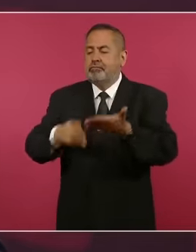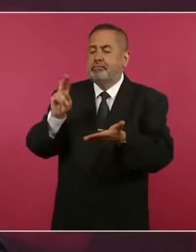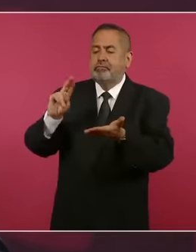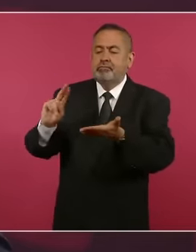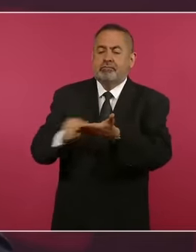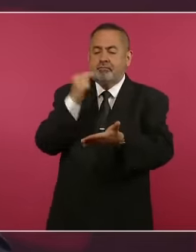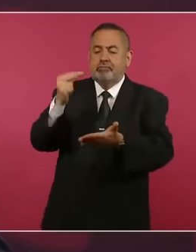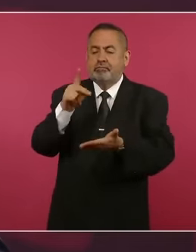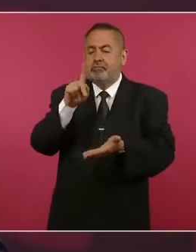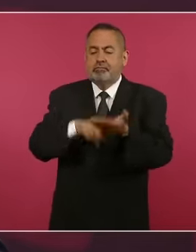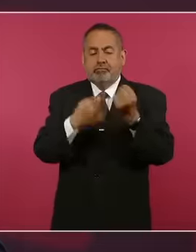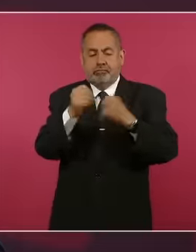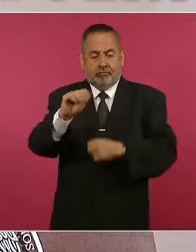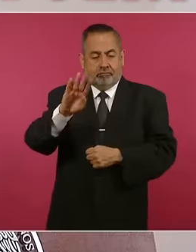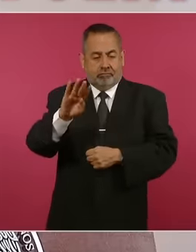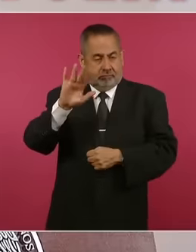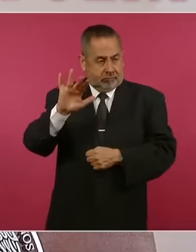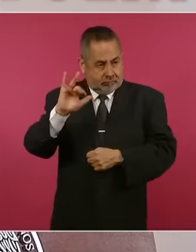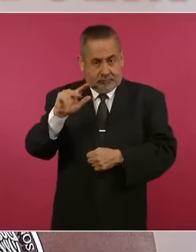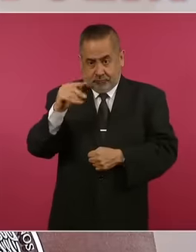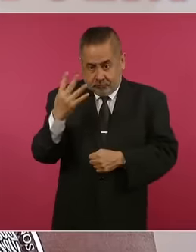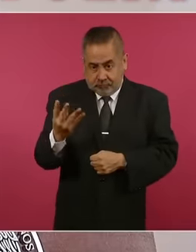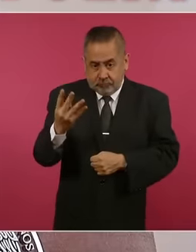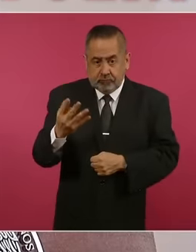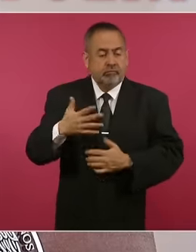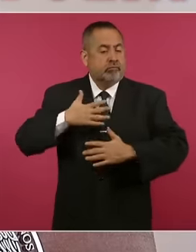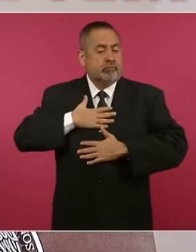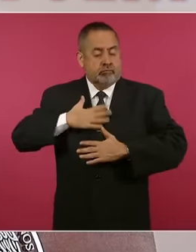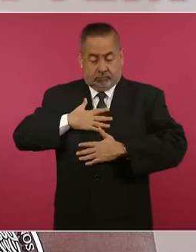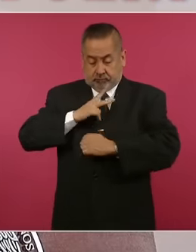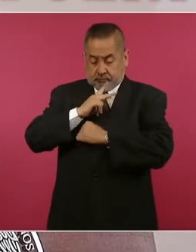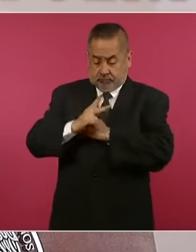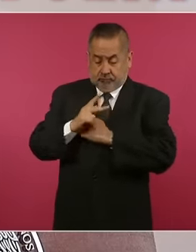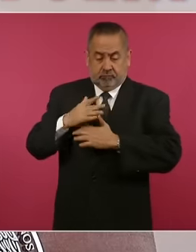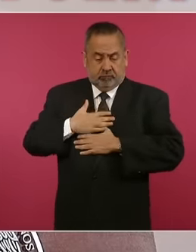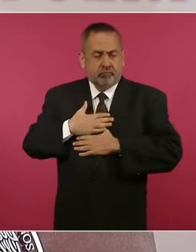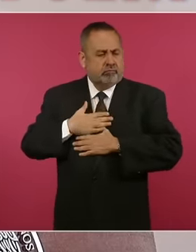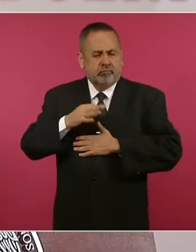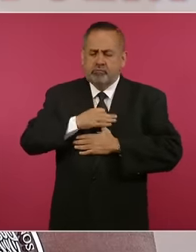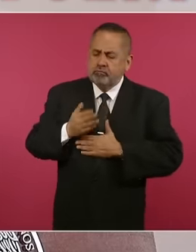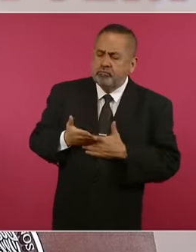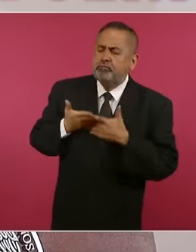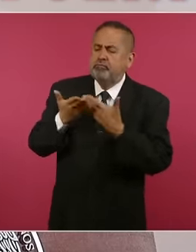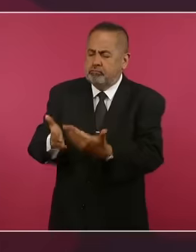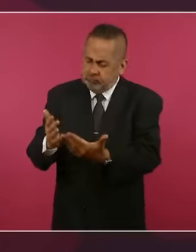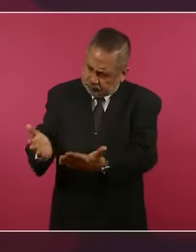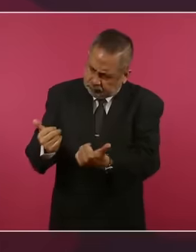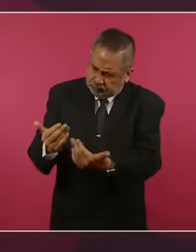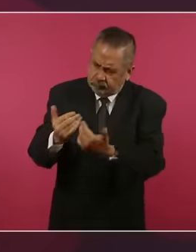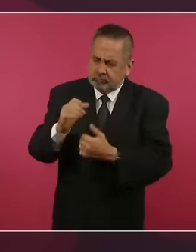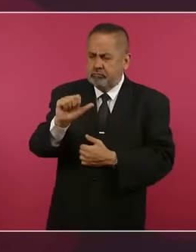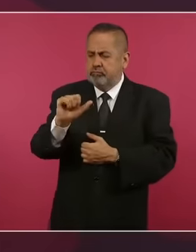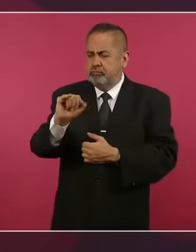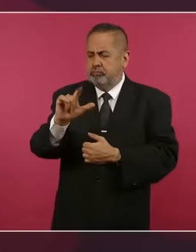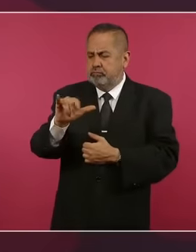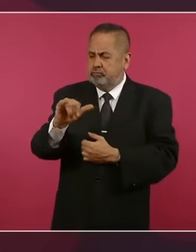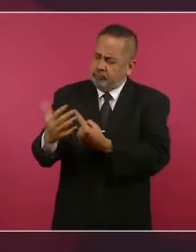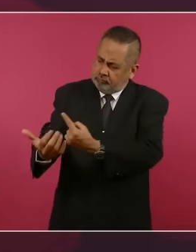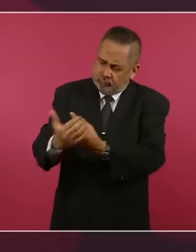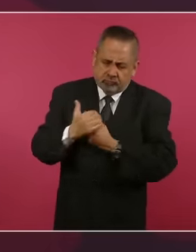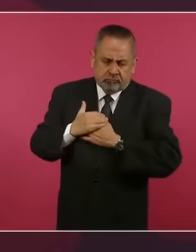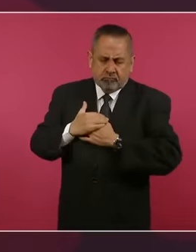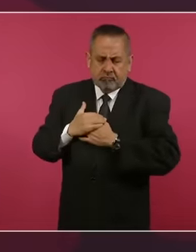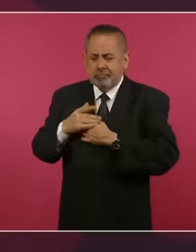reitera que no solo es derecho del país asilante otorgarlo, sino determinar la naturaleza de la